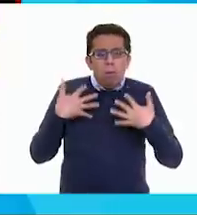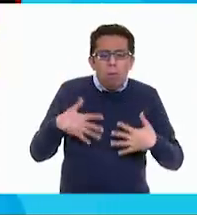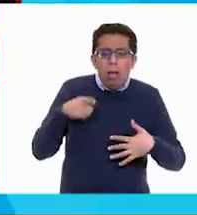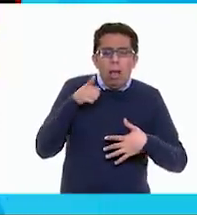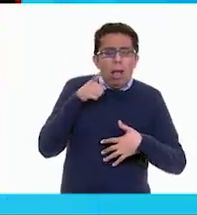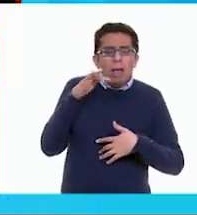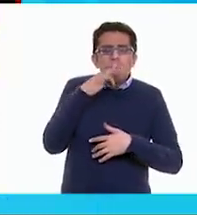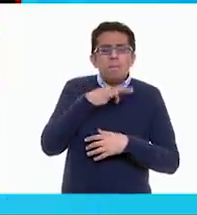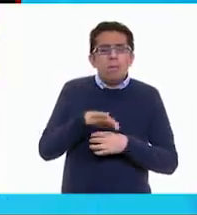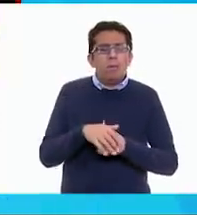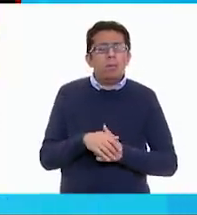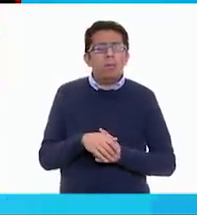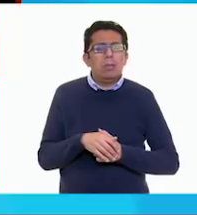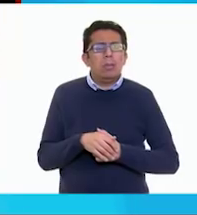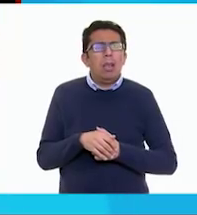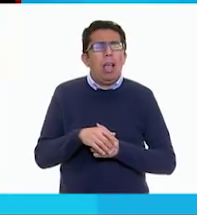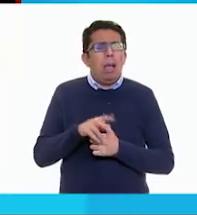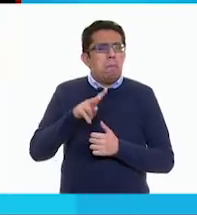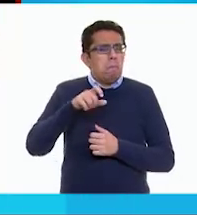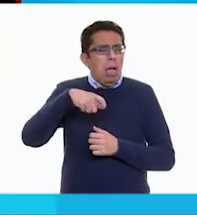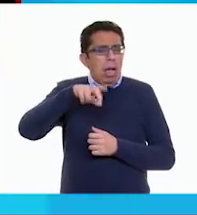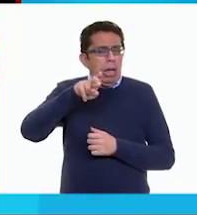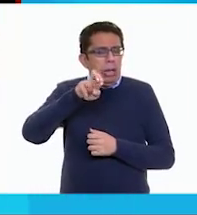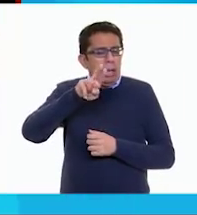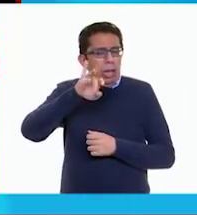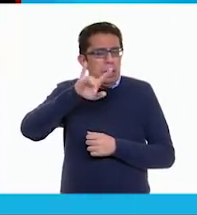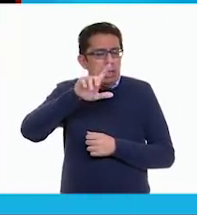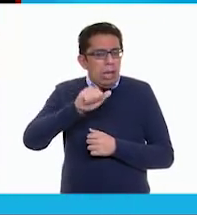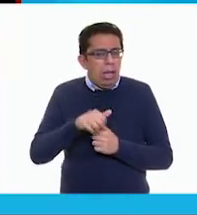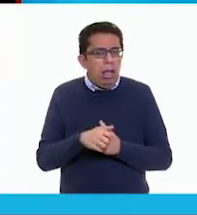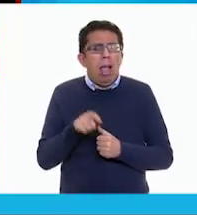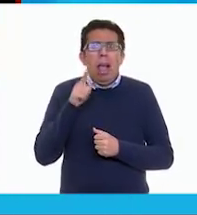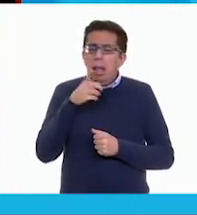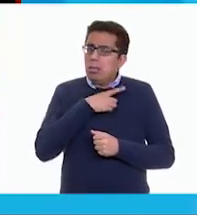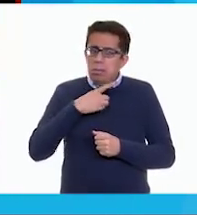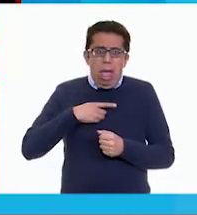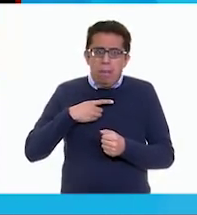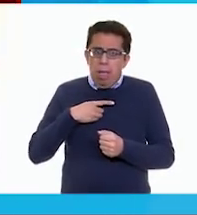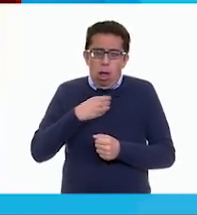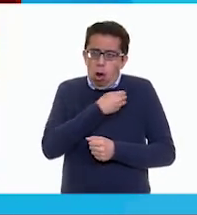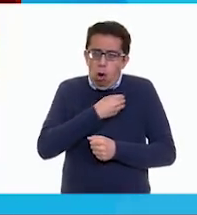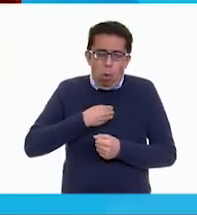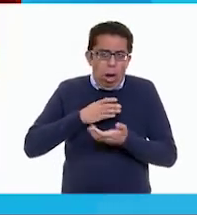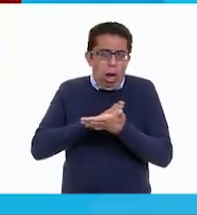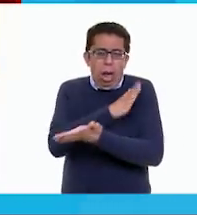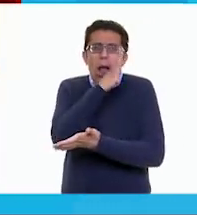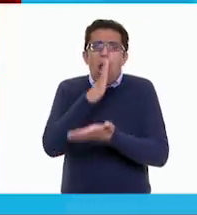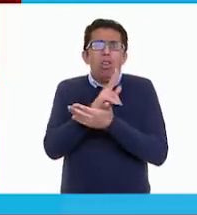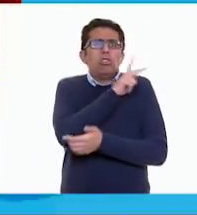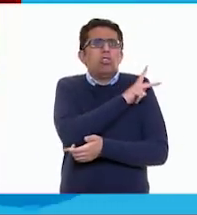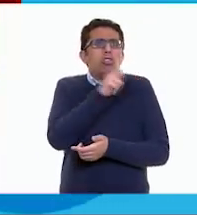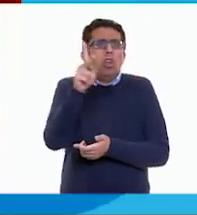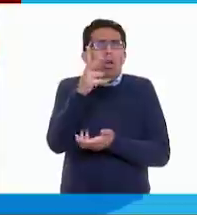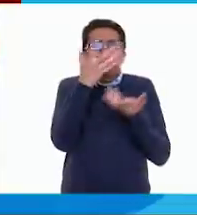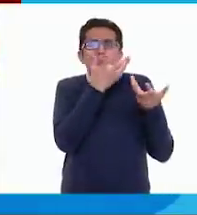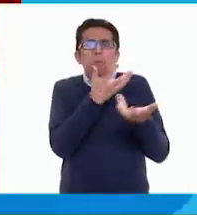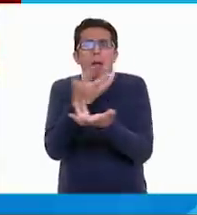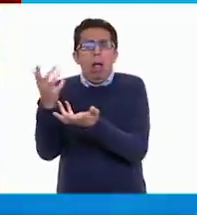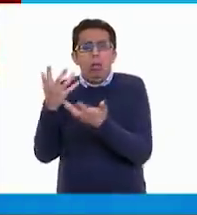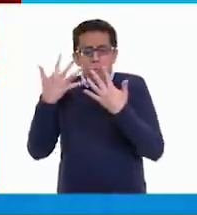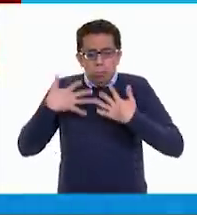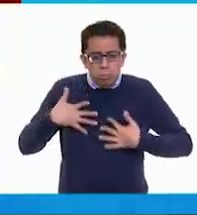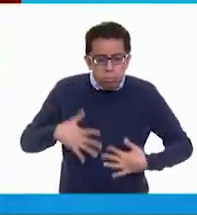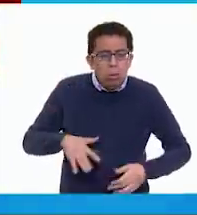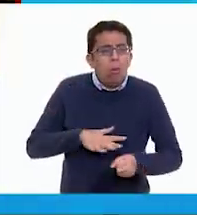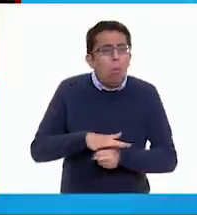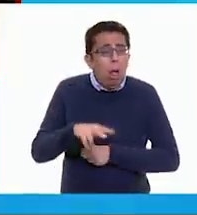No quiero ir a la vaquería. Pero tienes que ir. Si todos vamos a ir, ¿qué te vas a poner? Un